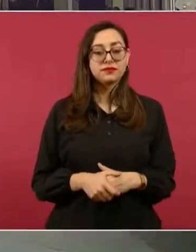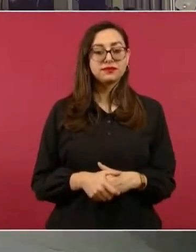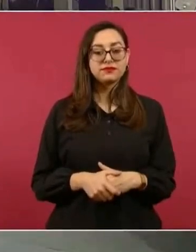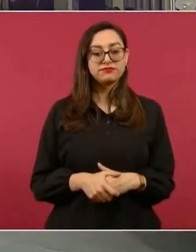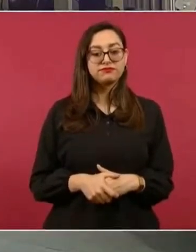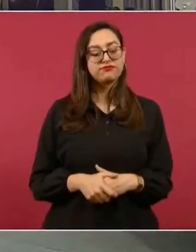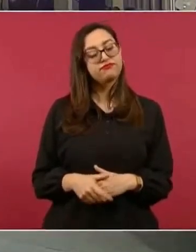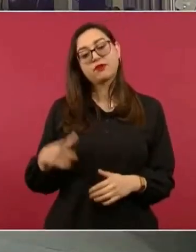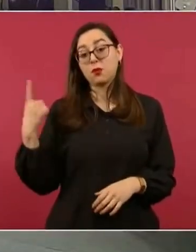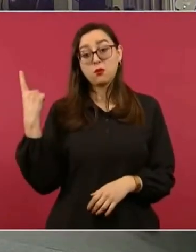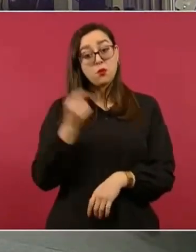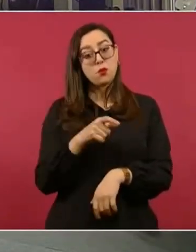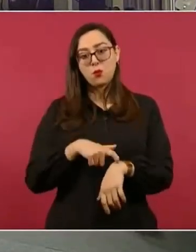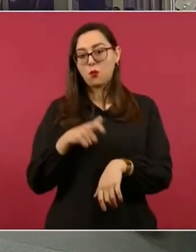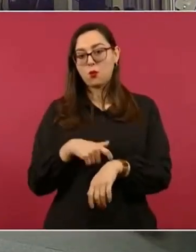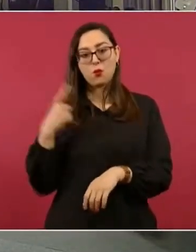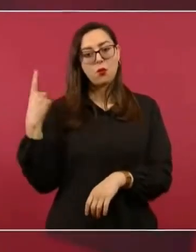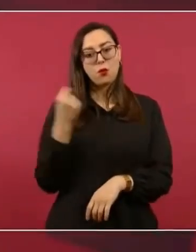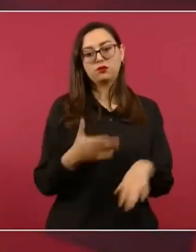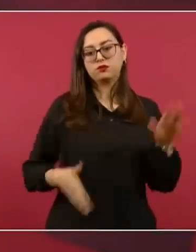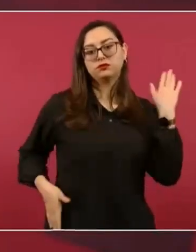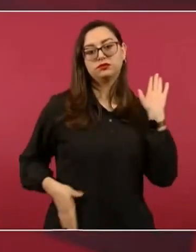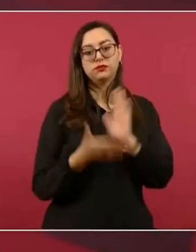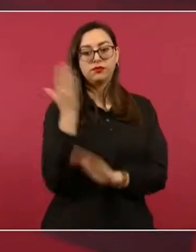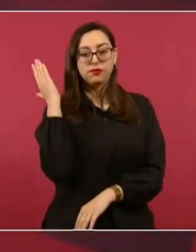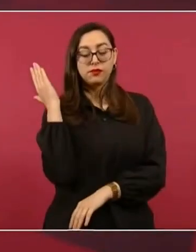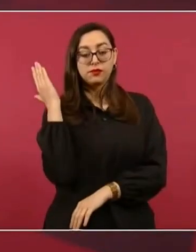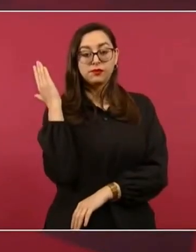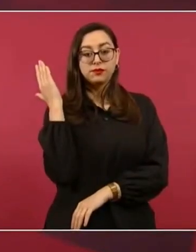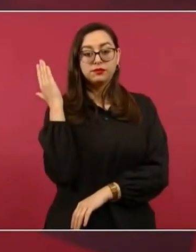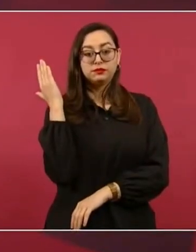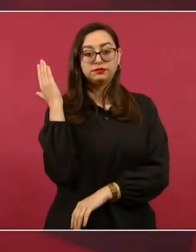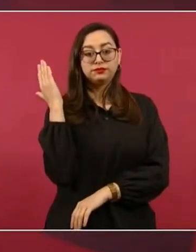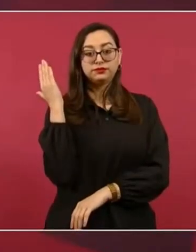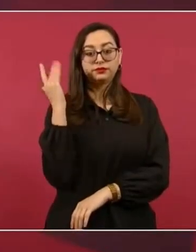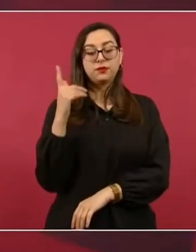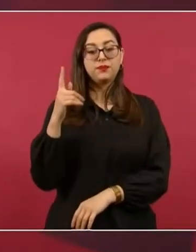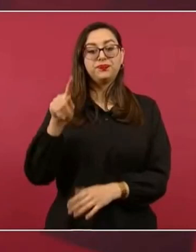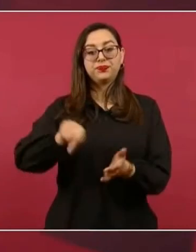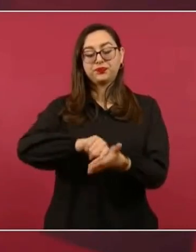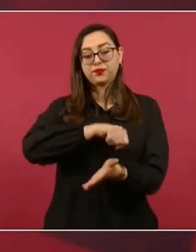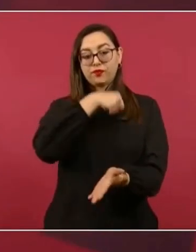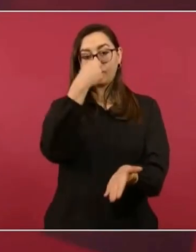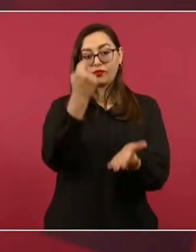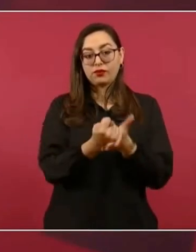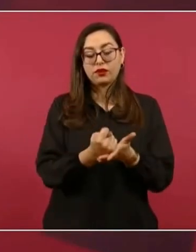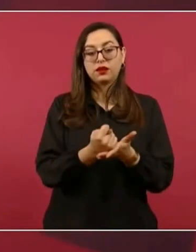Y ya nos tenemos que ir porque vamos a Victoria, vamos a Tamaulipas,